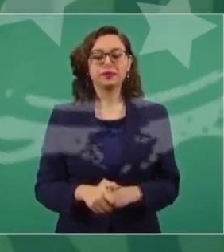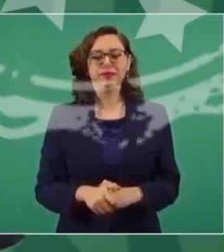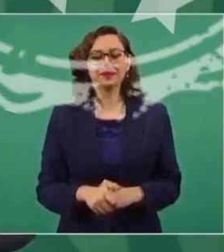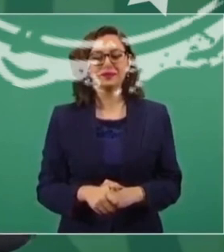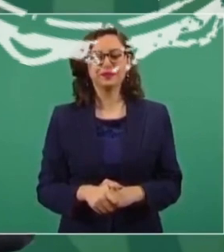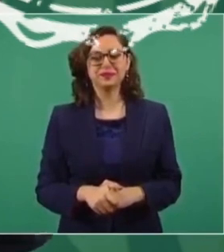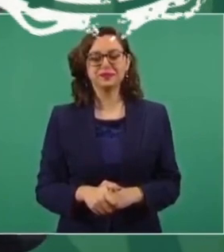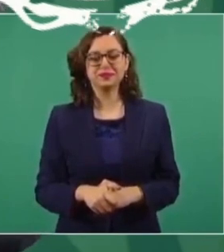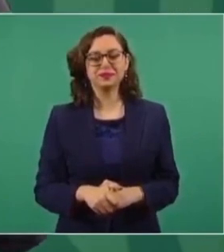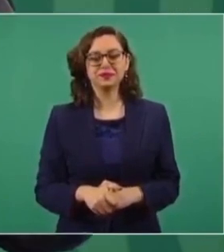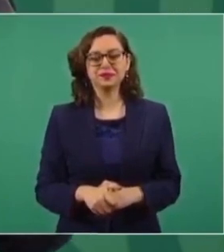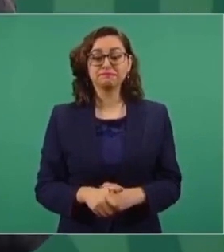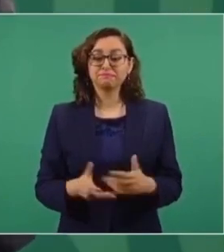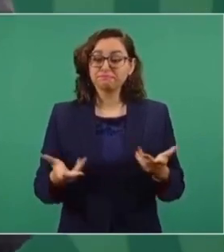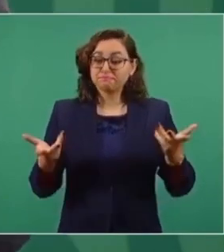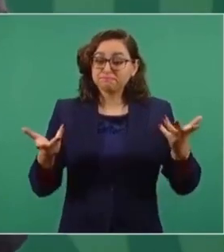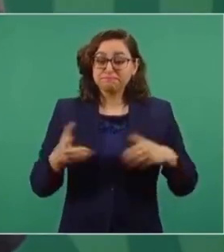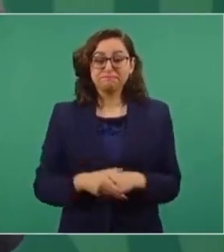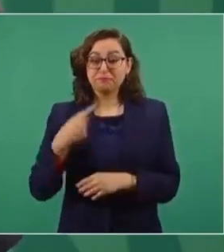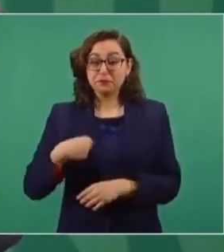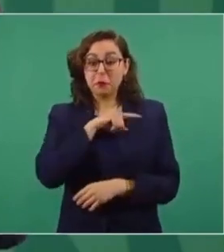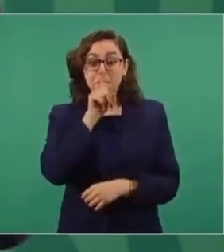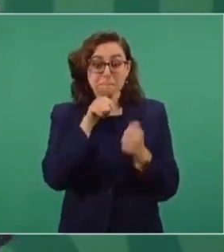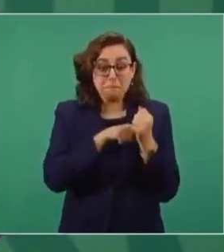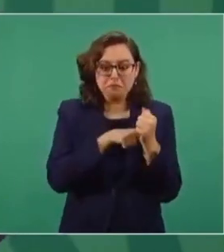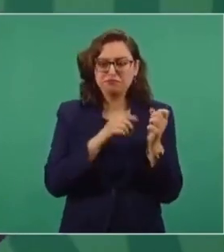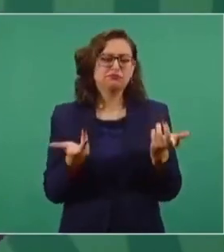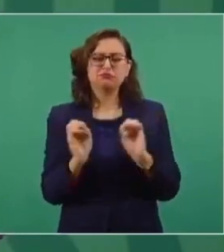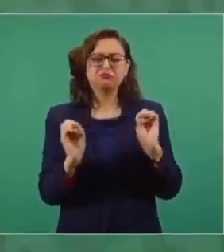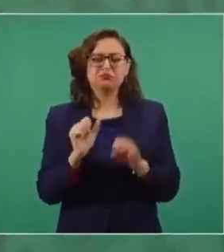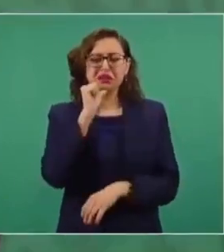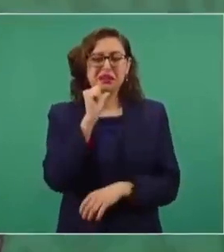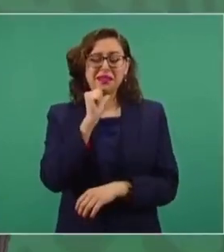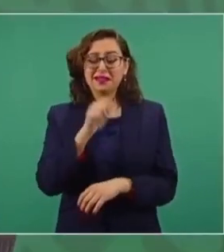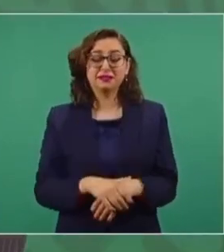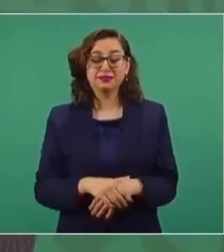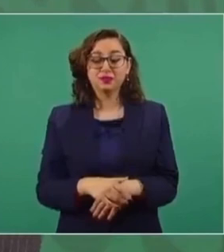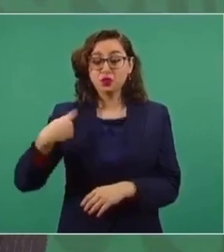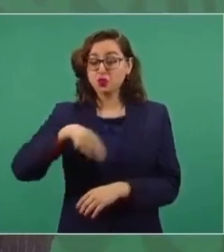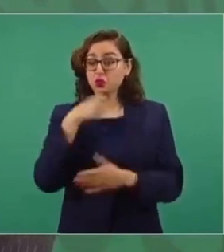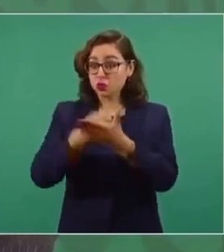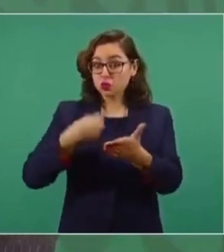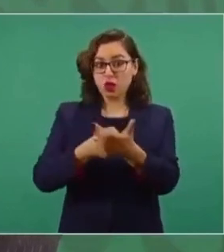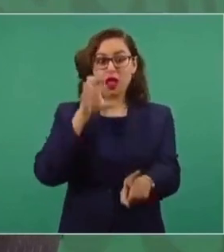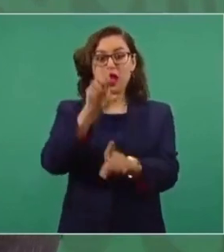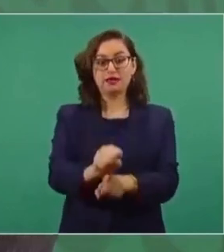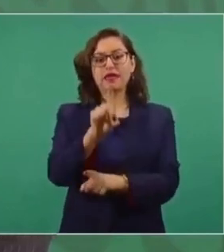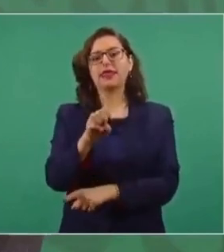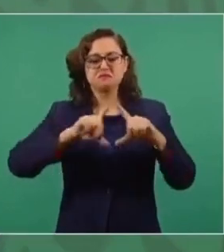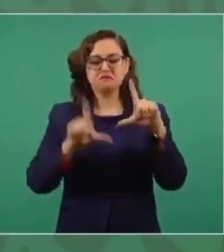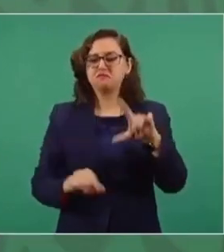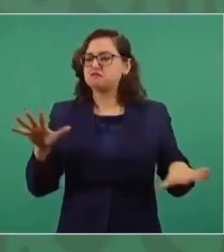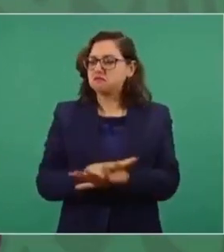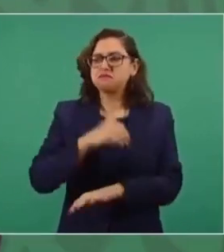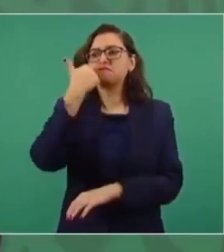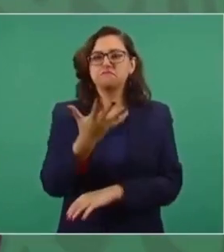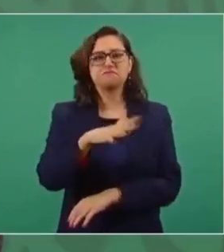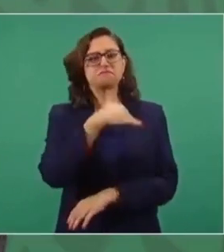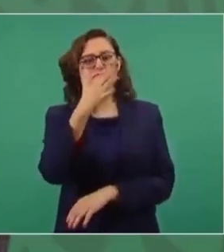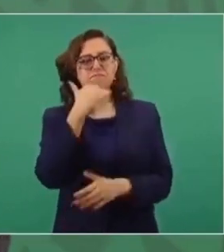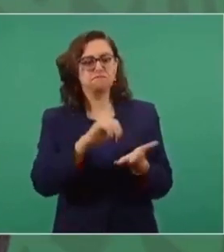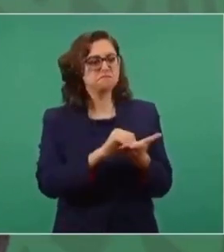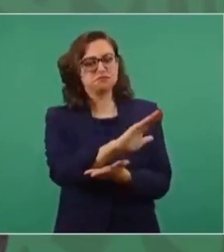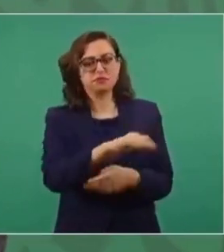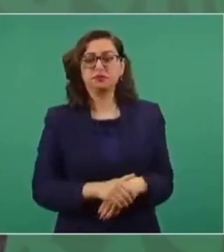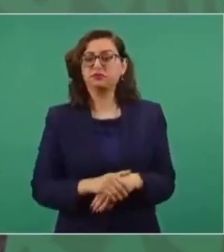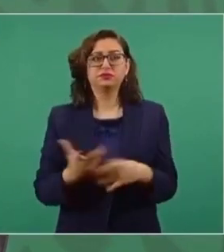Miren, nosotros no tenemos nada que ocultar, no estamos luchando por la democracia, queremos la transformación del país, estamos en contra de la corrupción y puede